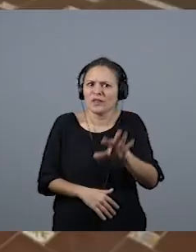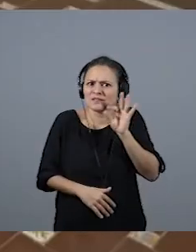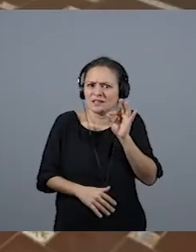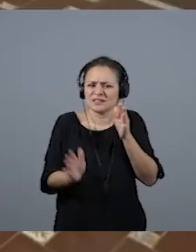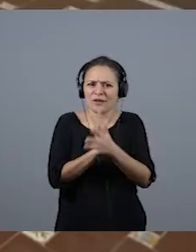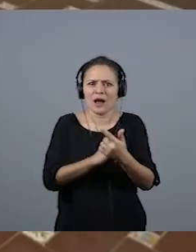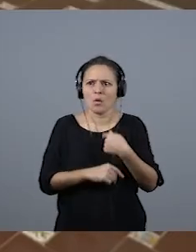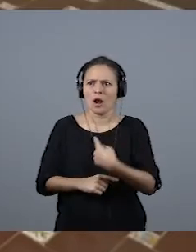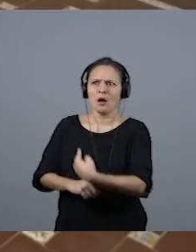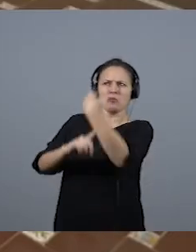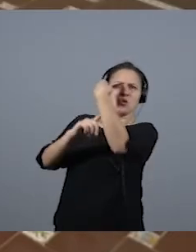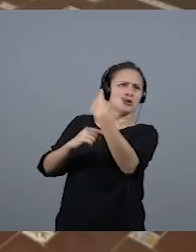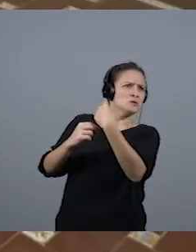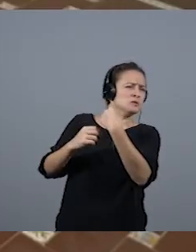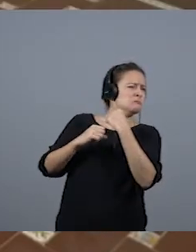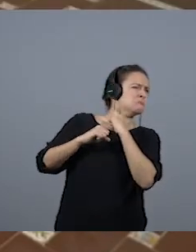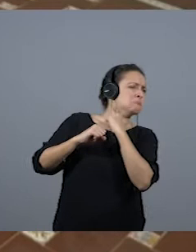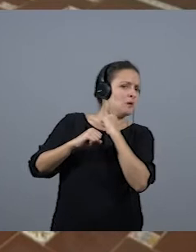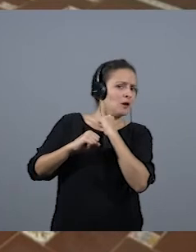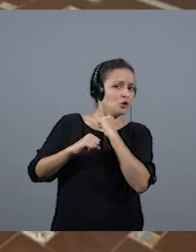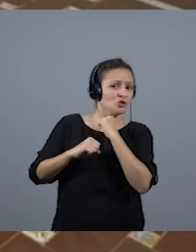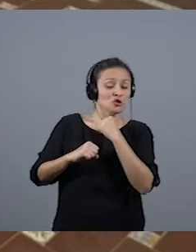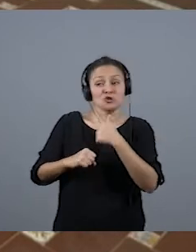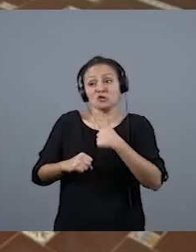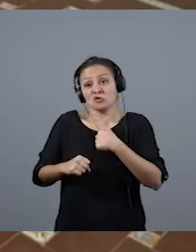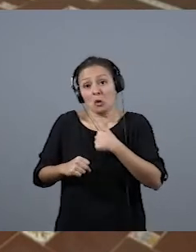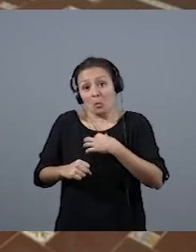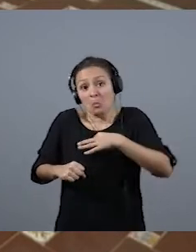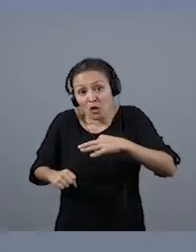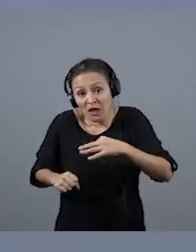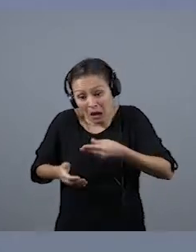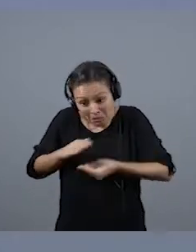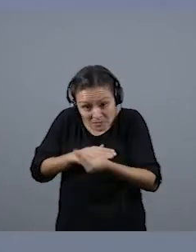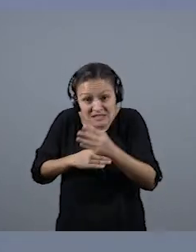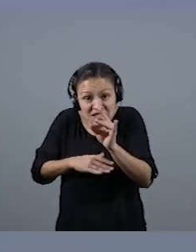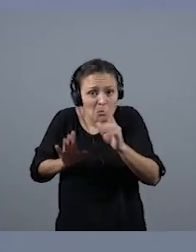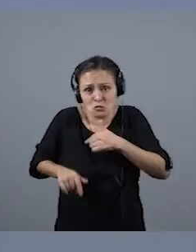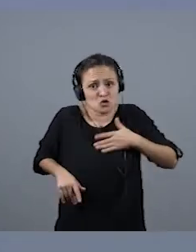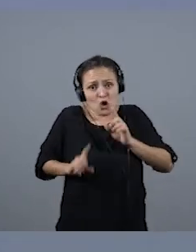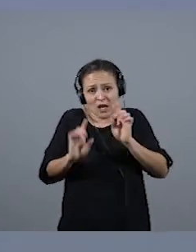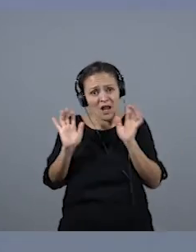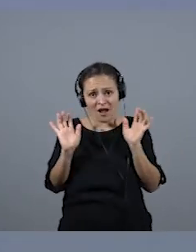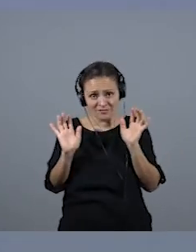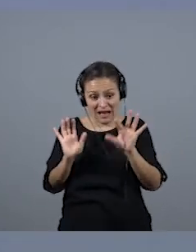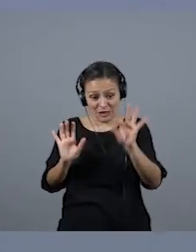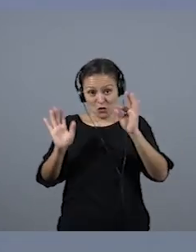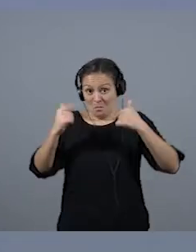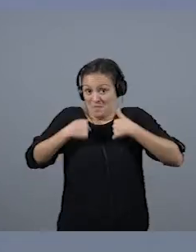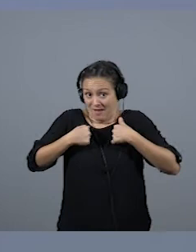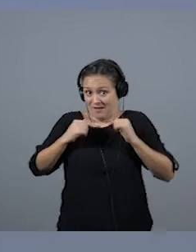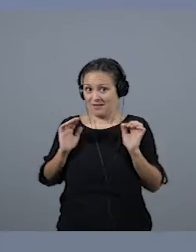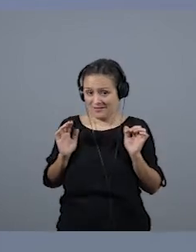empujada. Yo podía haberlo querido tener, no lo quise tener, fue una elección. Pero sí es cierto que el hecho